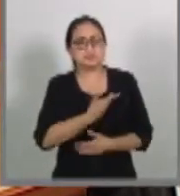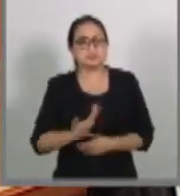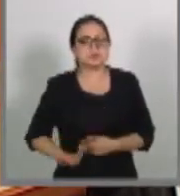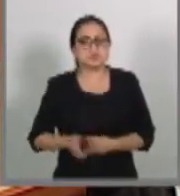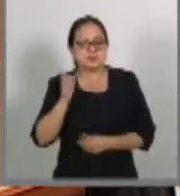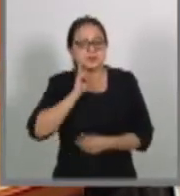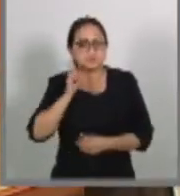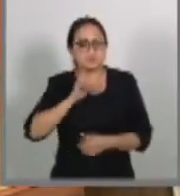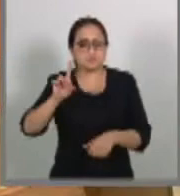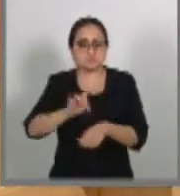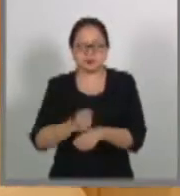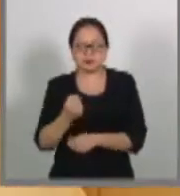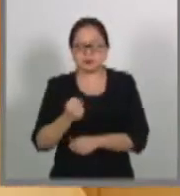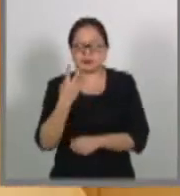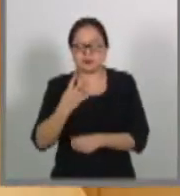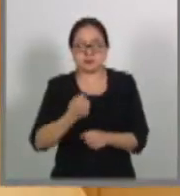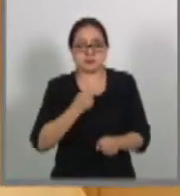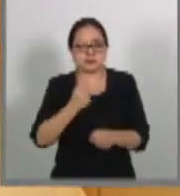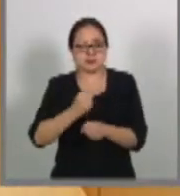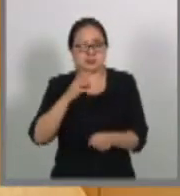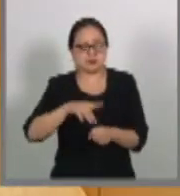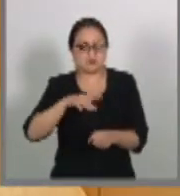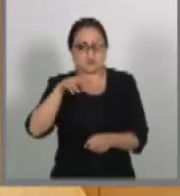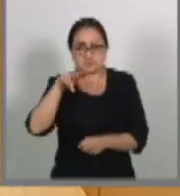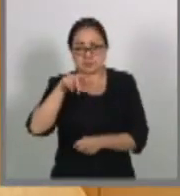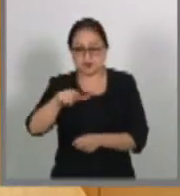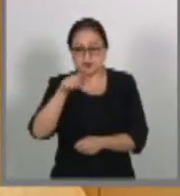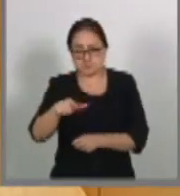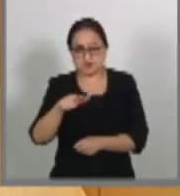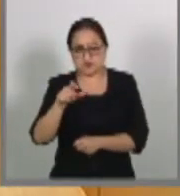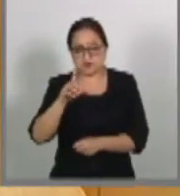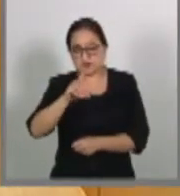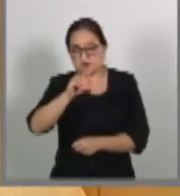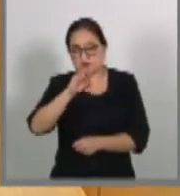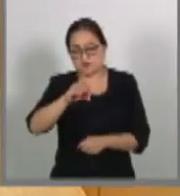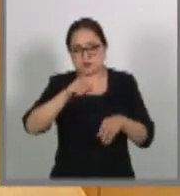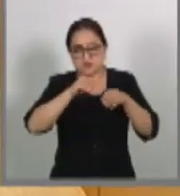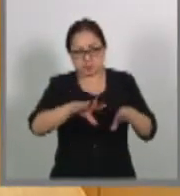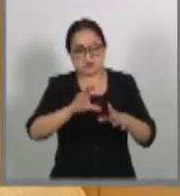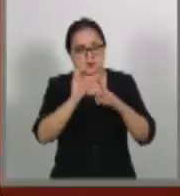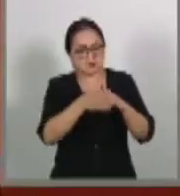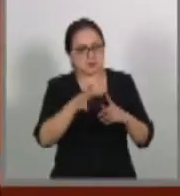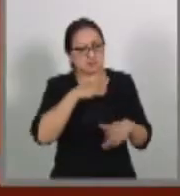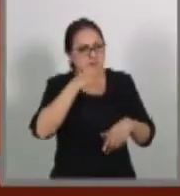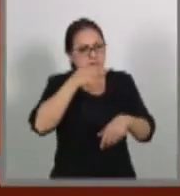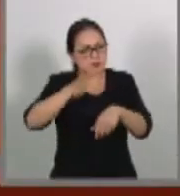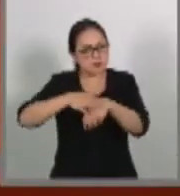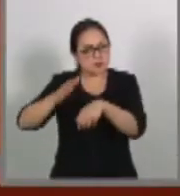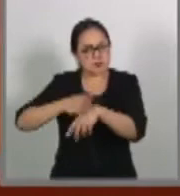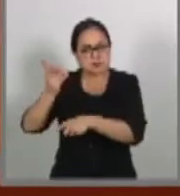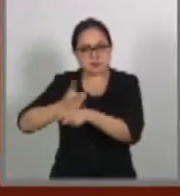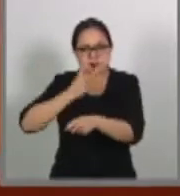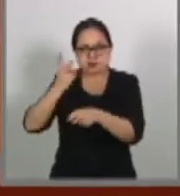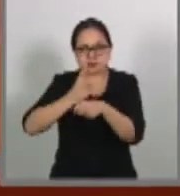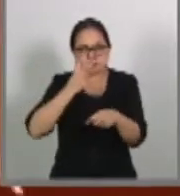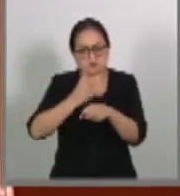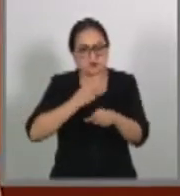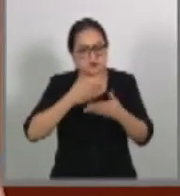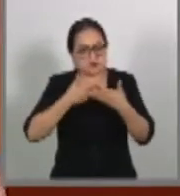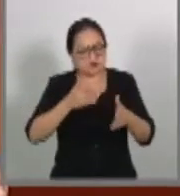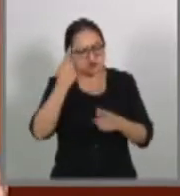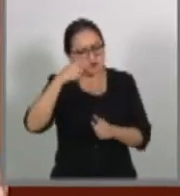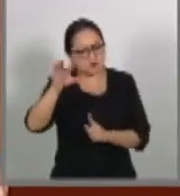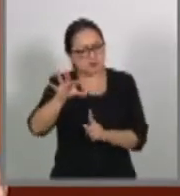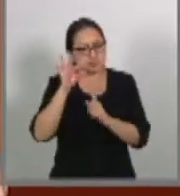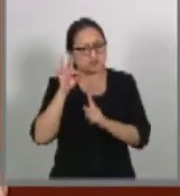El 4 de septiembre de 2017, en el Diario Oficial de la Federación, el Comité de Evaluación publicó la convocatoria pública para elegir al aspirante al